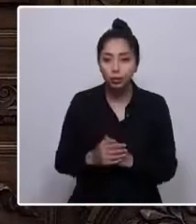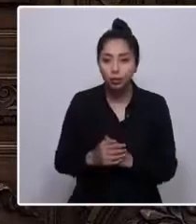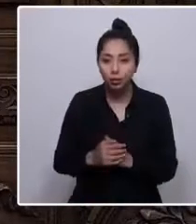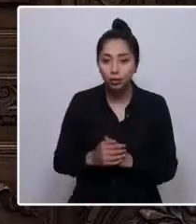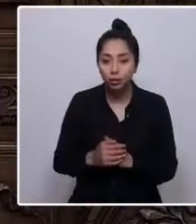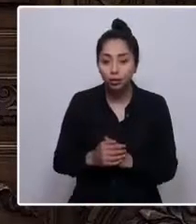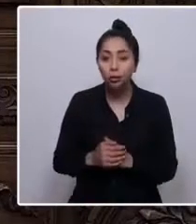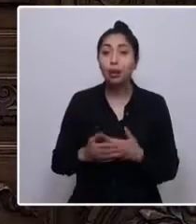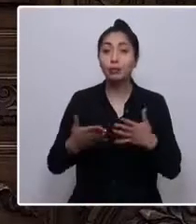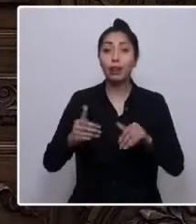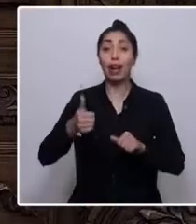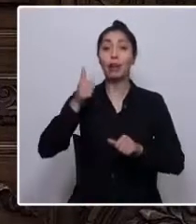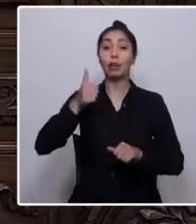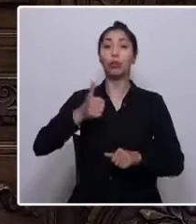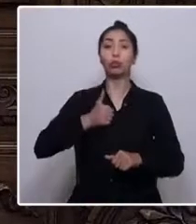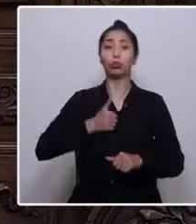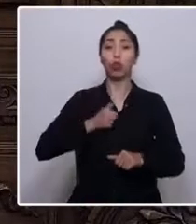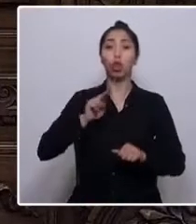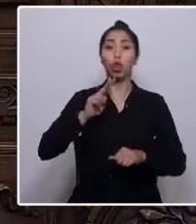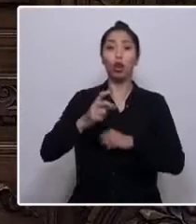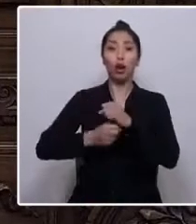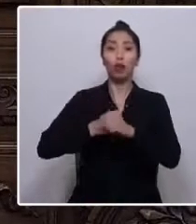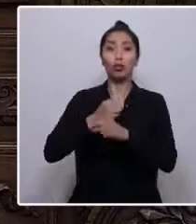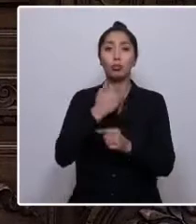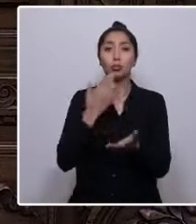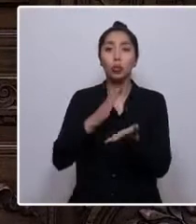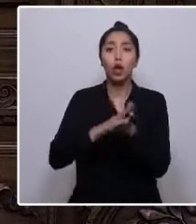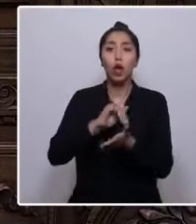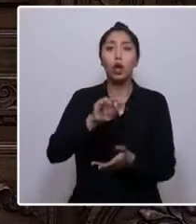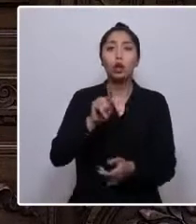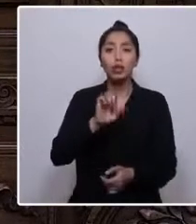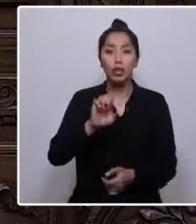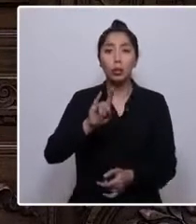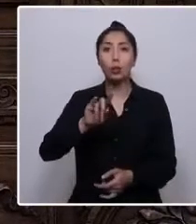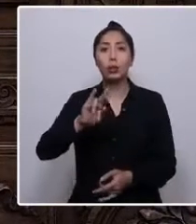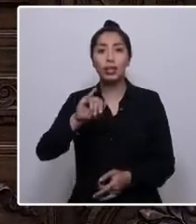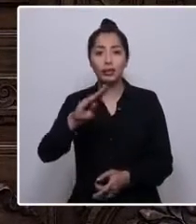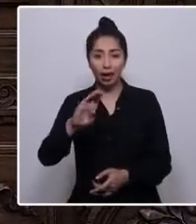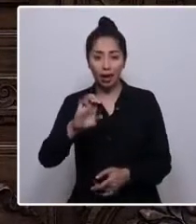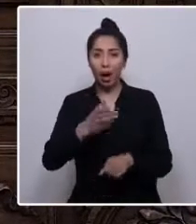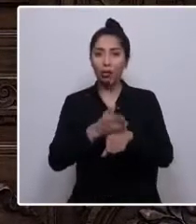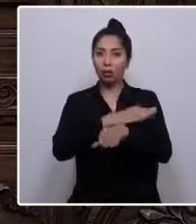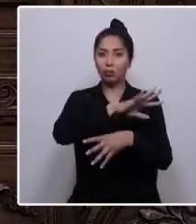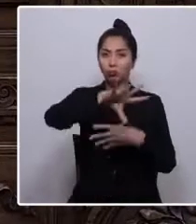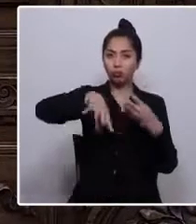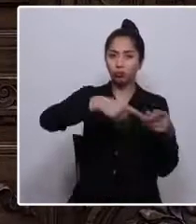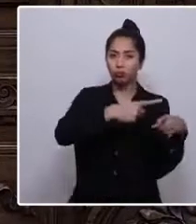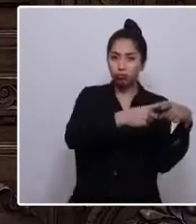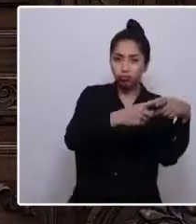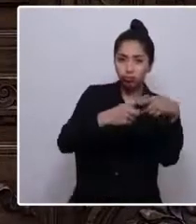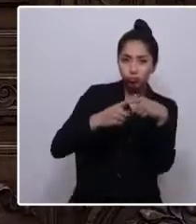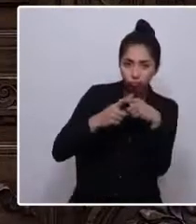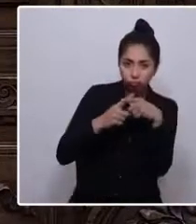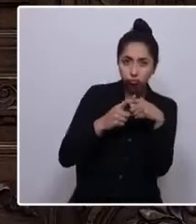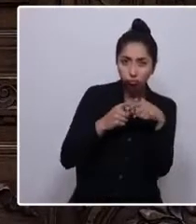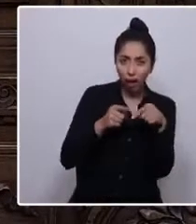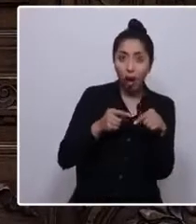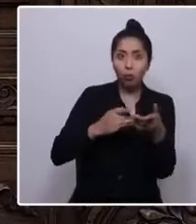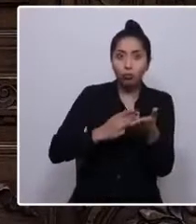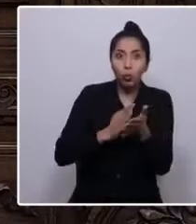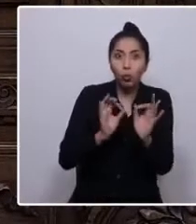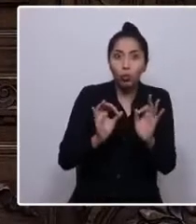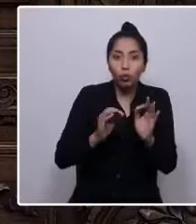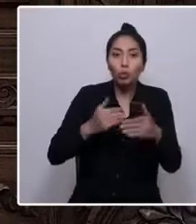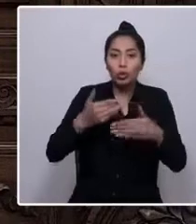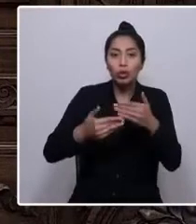cumplieron dos años de la muerte de José Miguel Uribe. Primero asesinado en la revolta social, que desencadenó el actual proceso constituyente. Así que